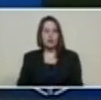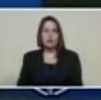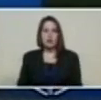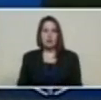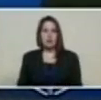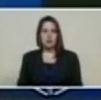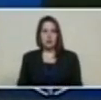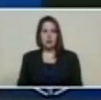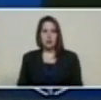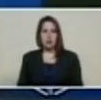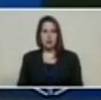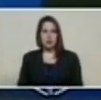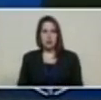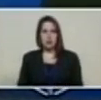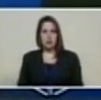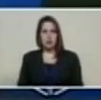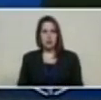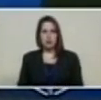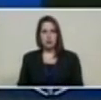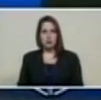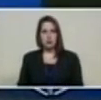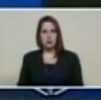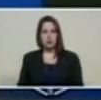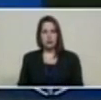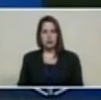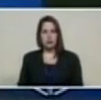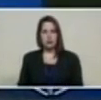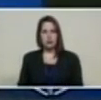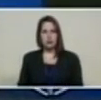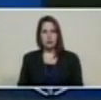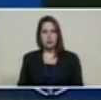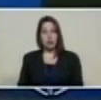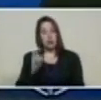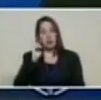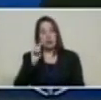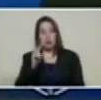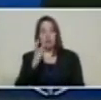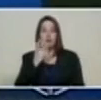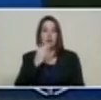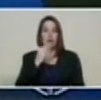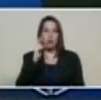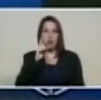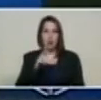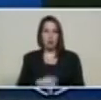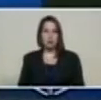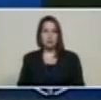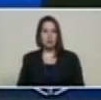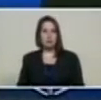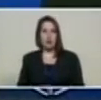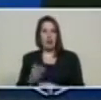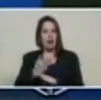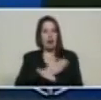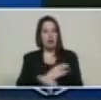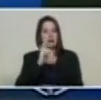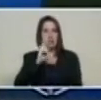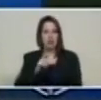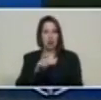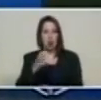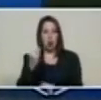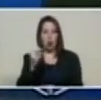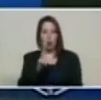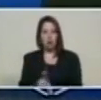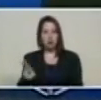muchachos y muchachas por ejemplo fíjense ustedes antes de entrar en detalles técnicos de cómo accesar